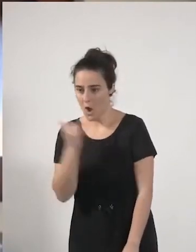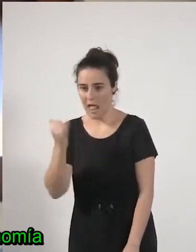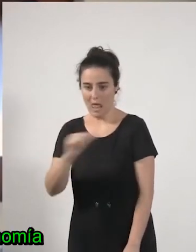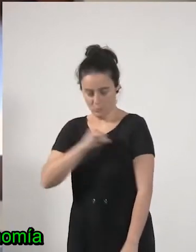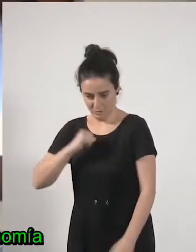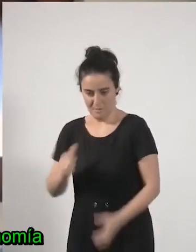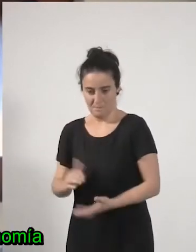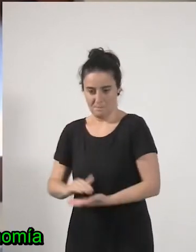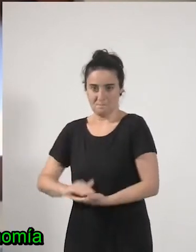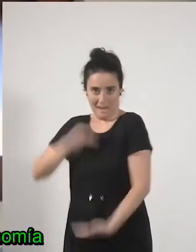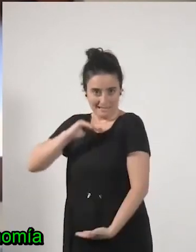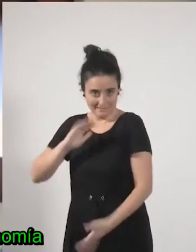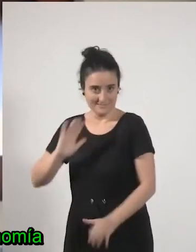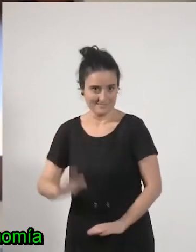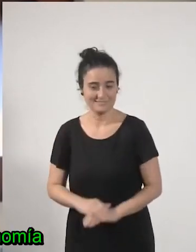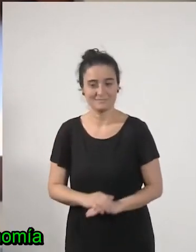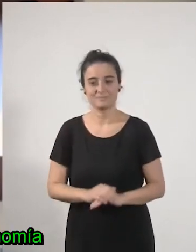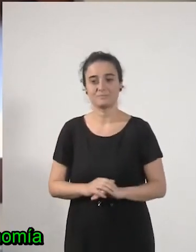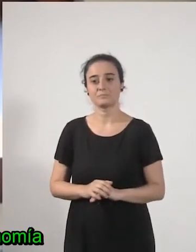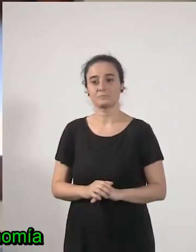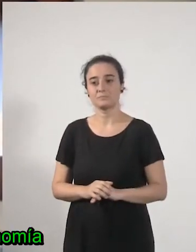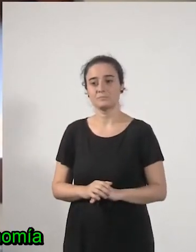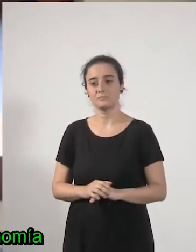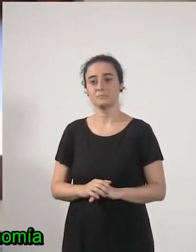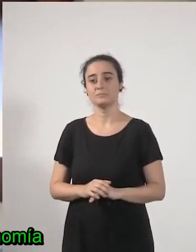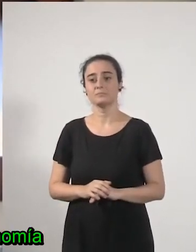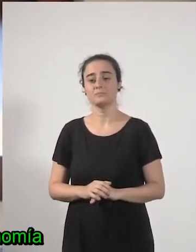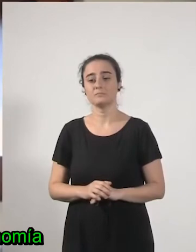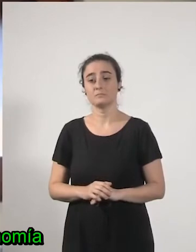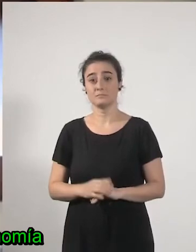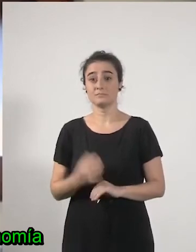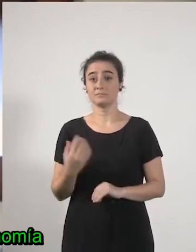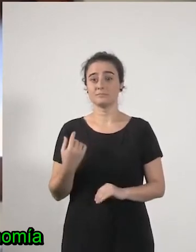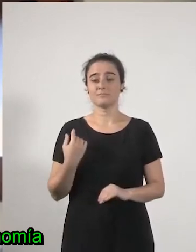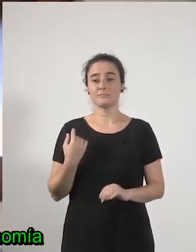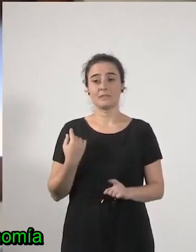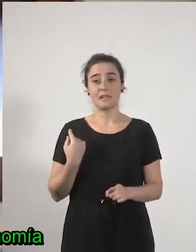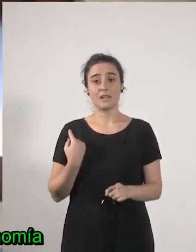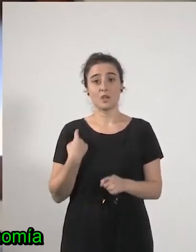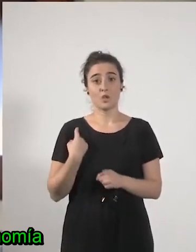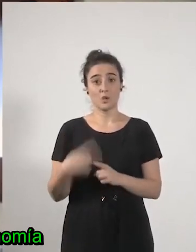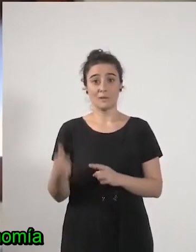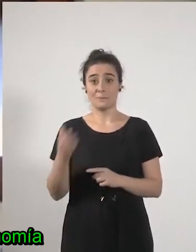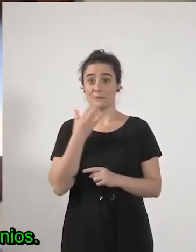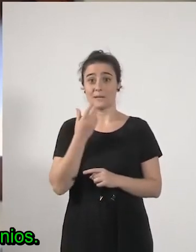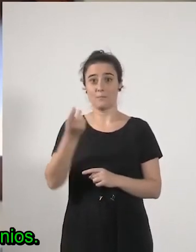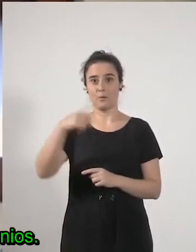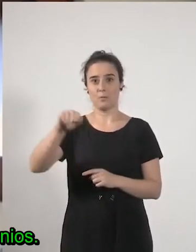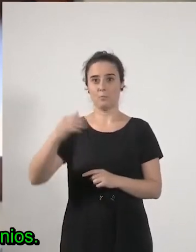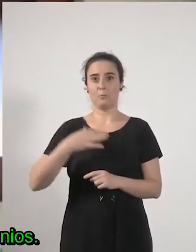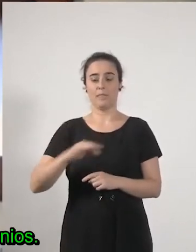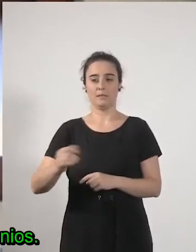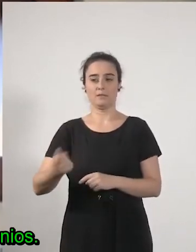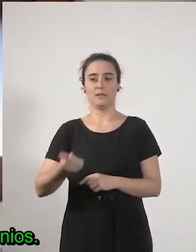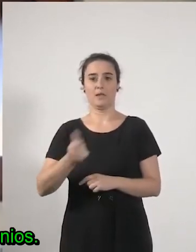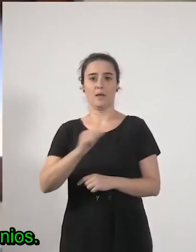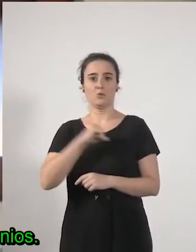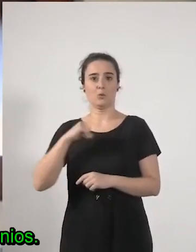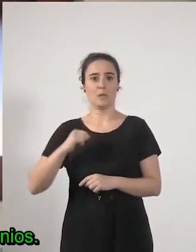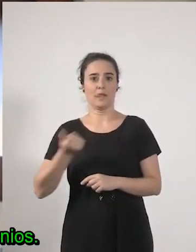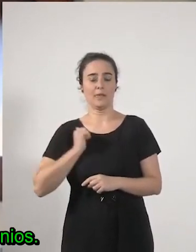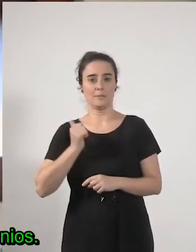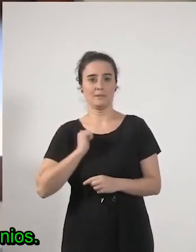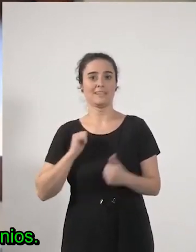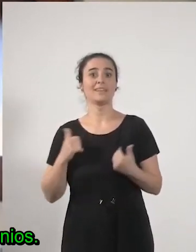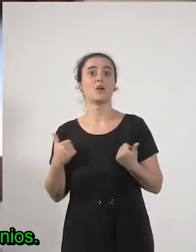bien pues para una de las cosas para las que podéis utilizar esta autonomía es para eliminar de